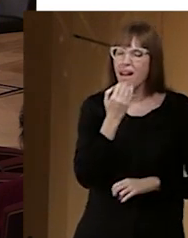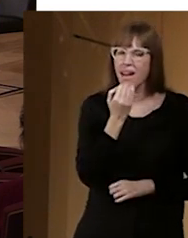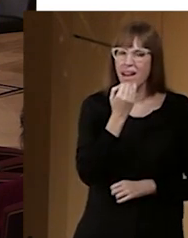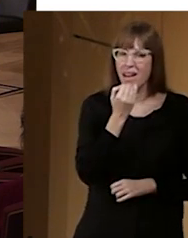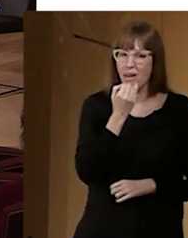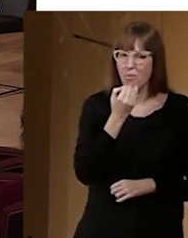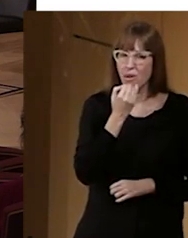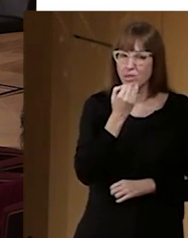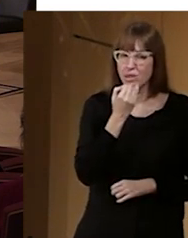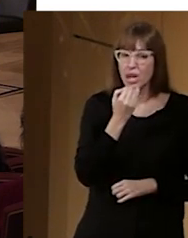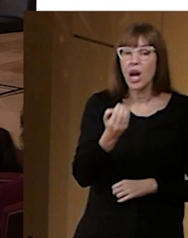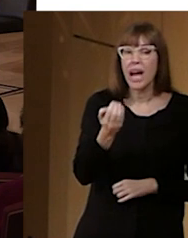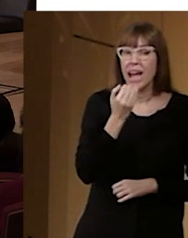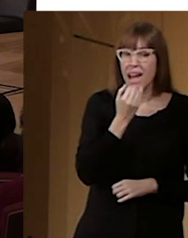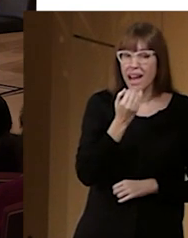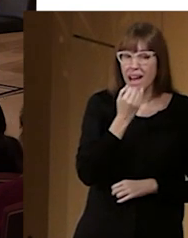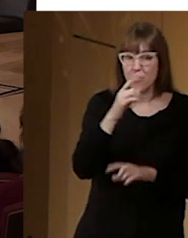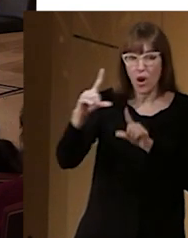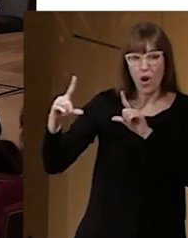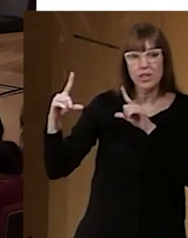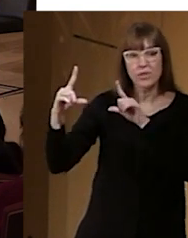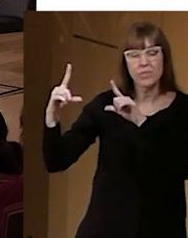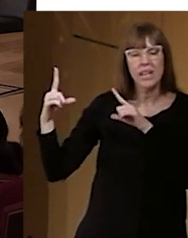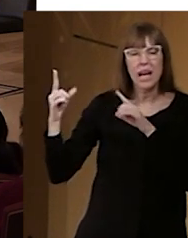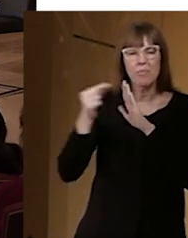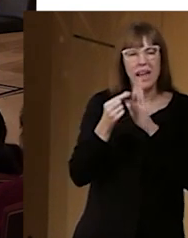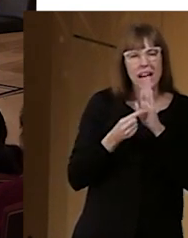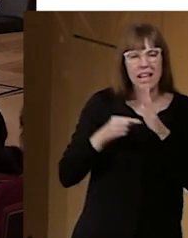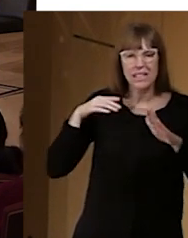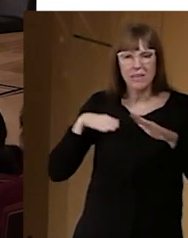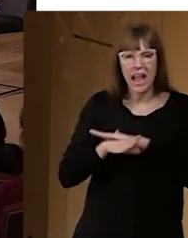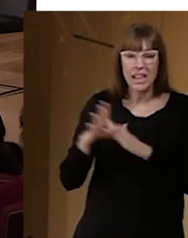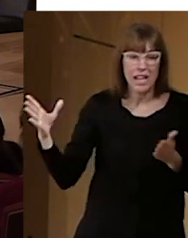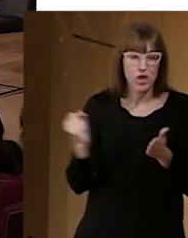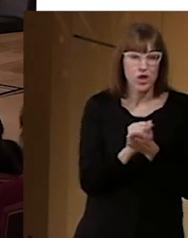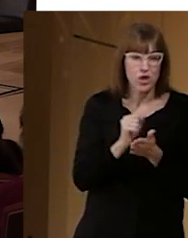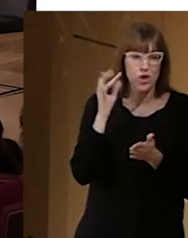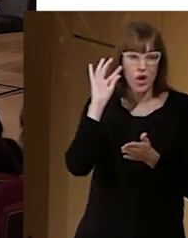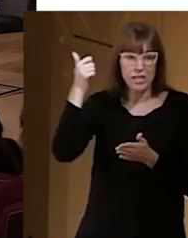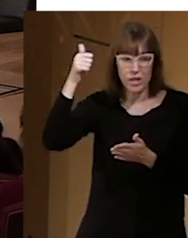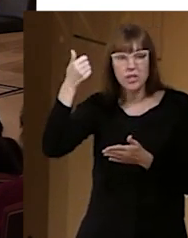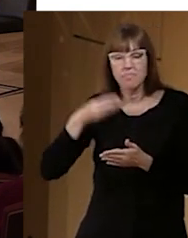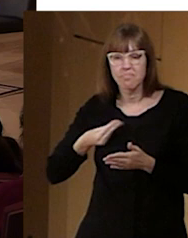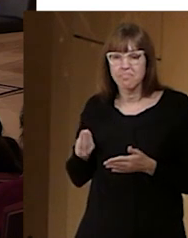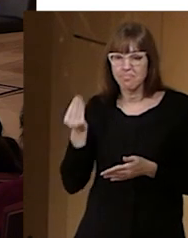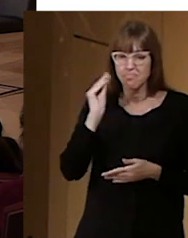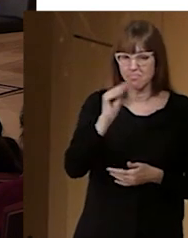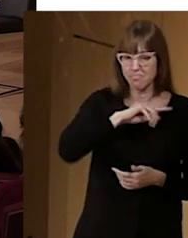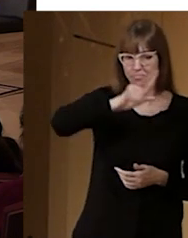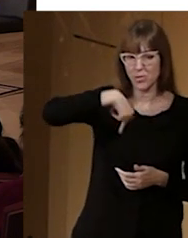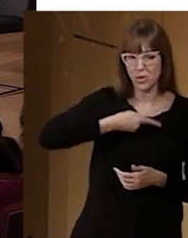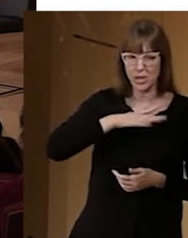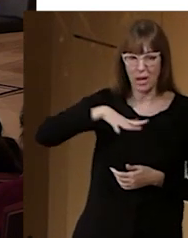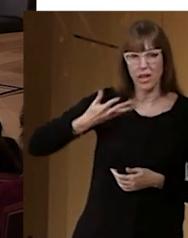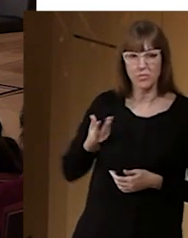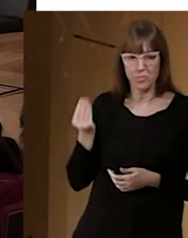algunos ejemplos de medidas de accesibilidad que todas y todos podemos implementar en nuestros espacios. Hay más y podemos ir desarrollando. Lo